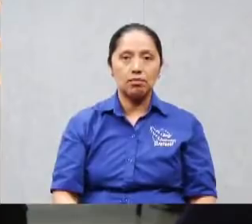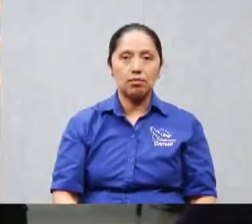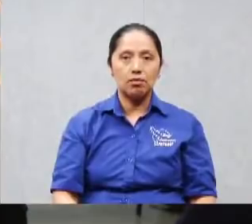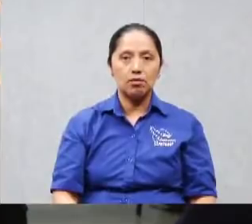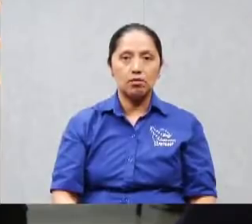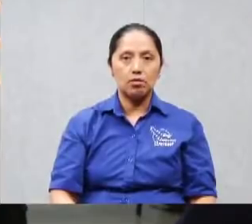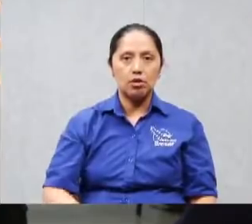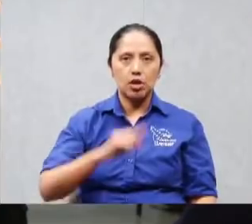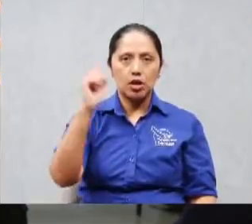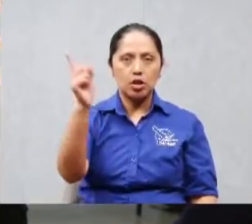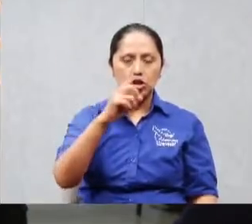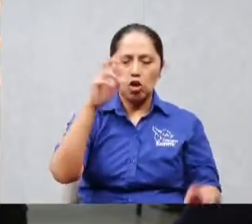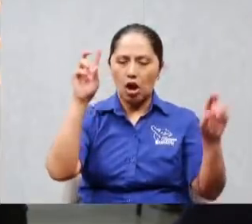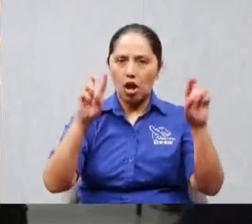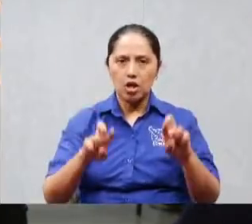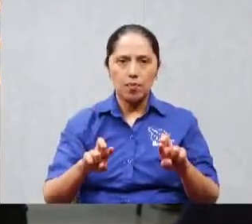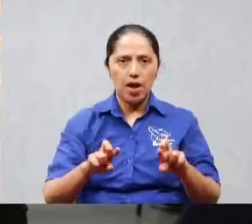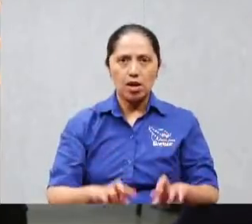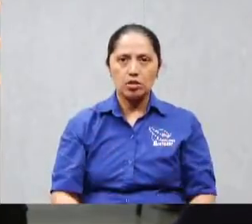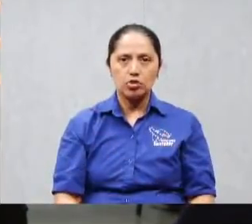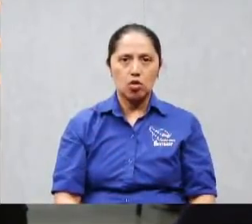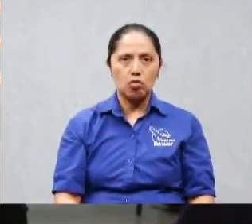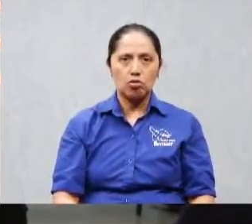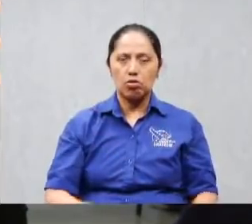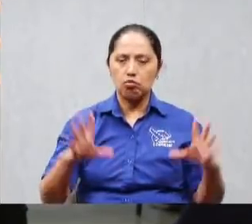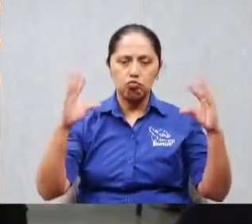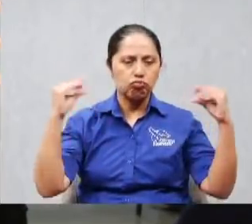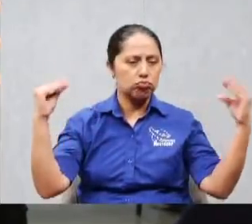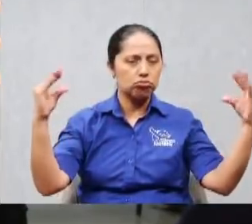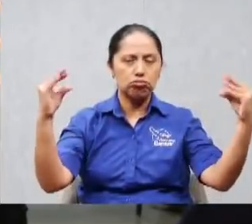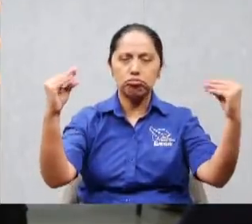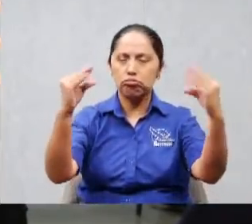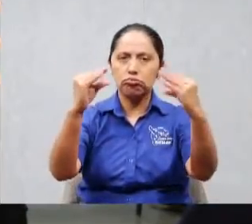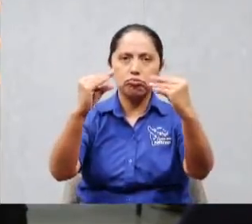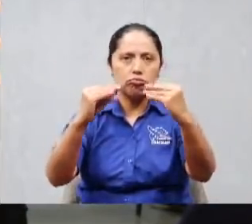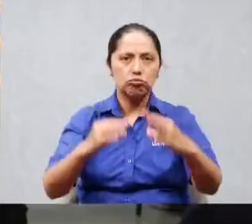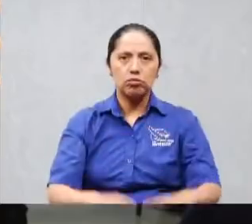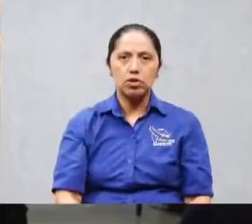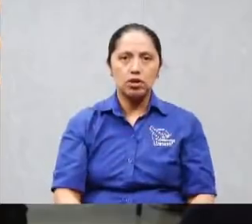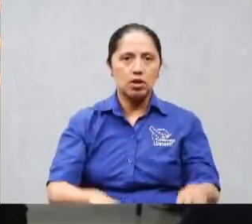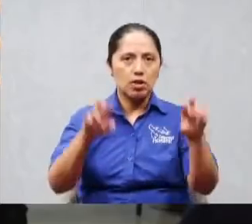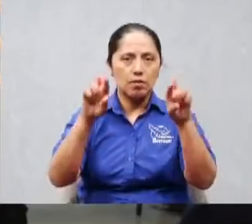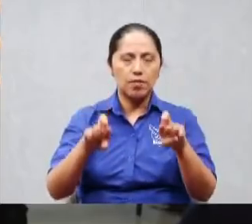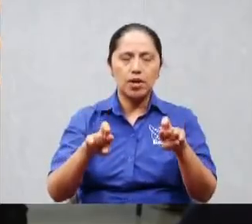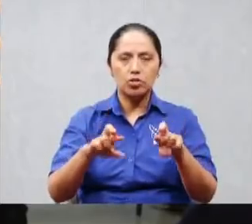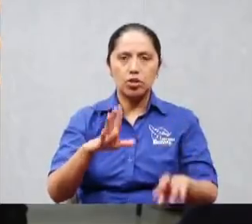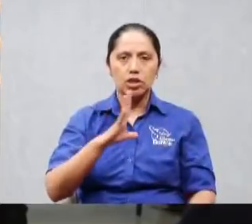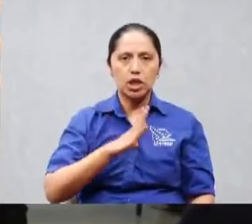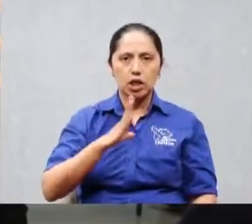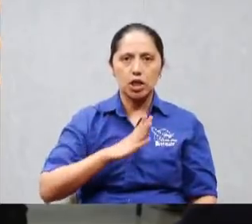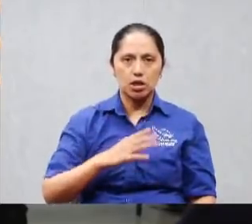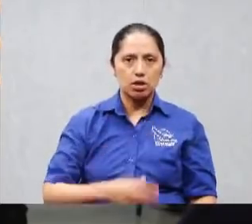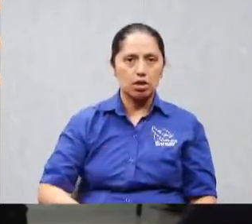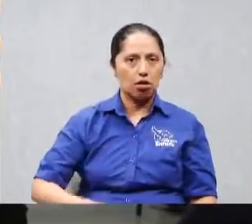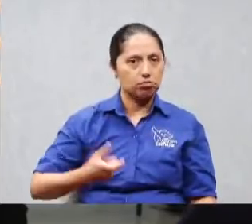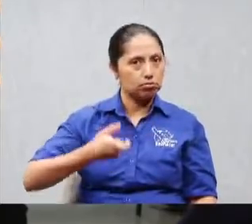alboroto se quemó y empezaron grandes gentes que mucho dinero y dice que no sé cuánto tiempo